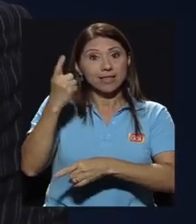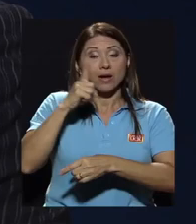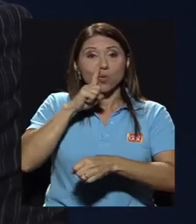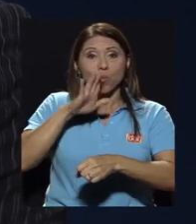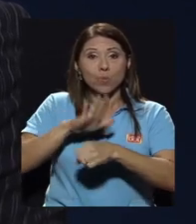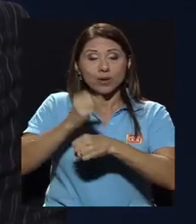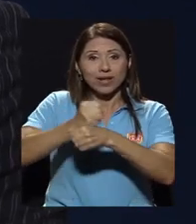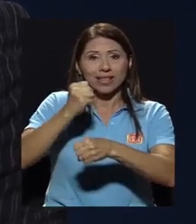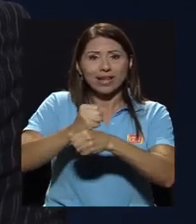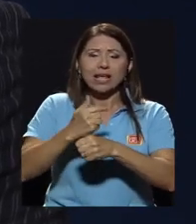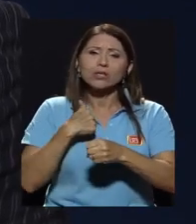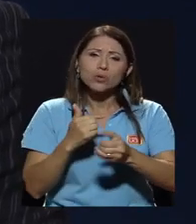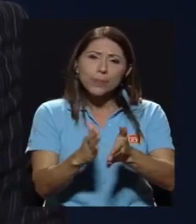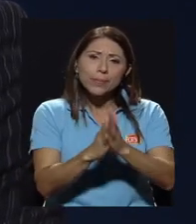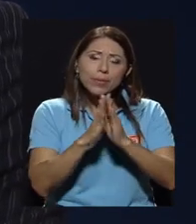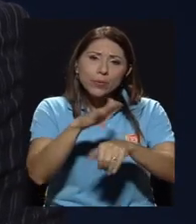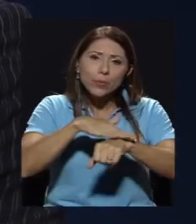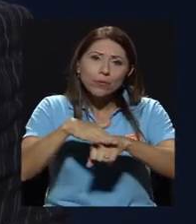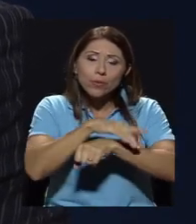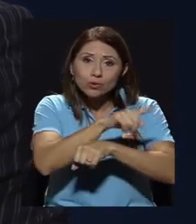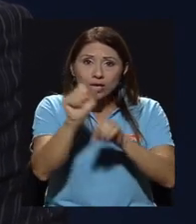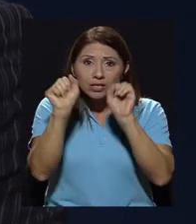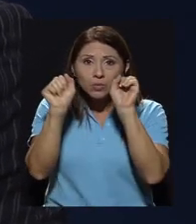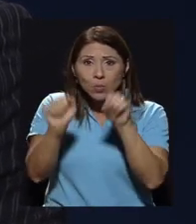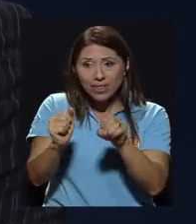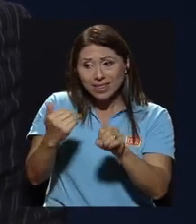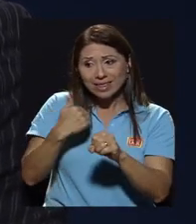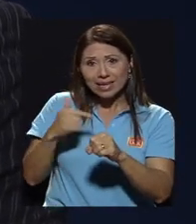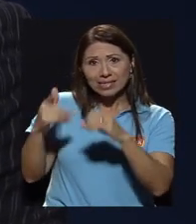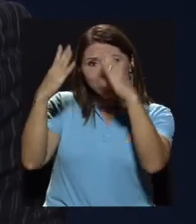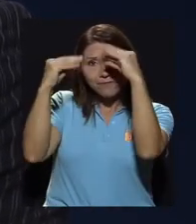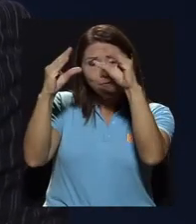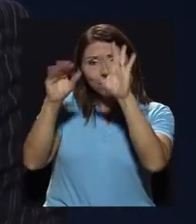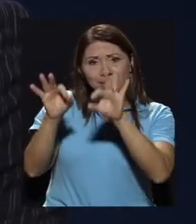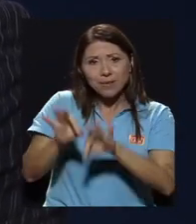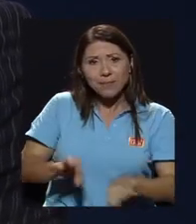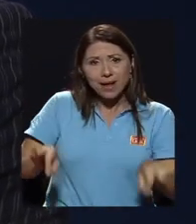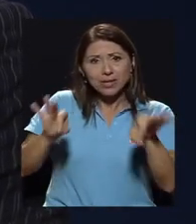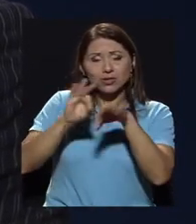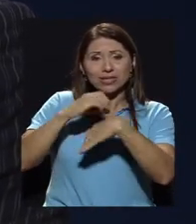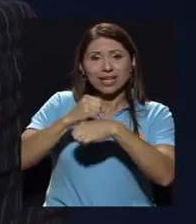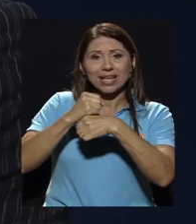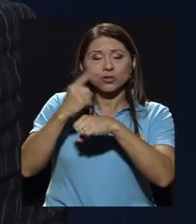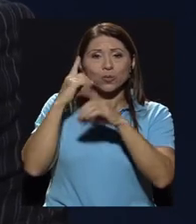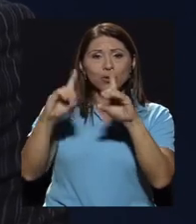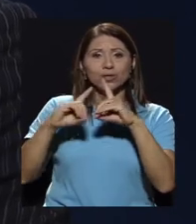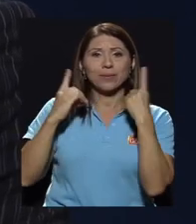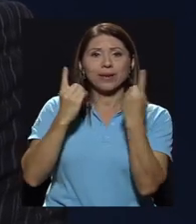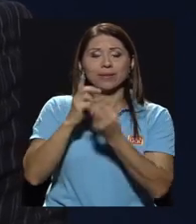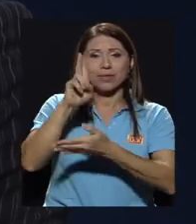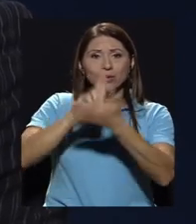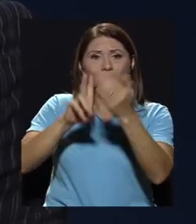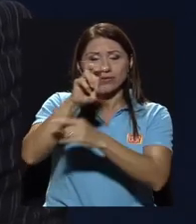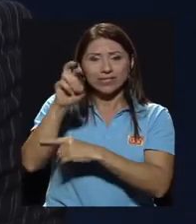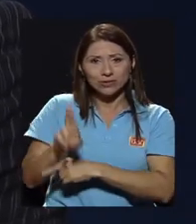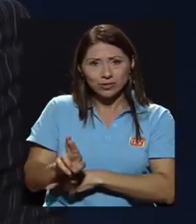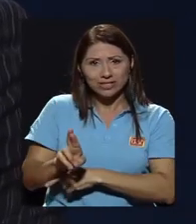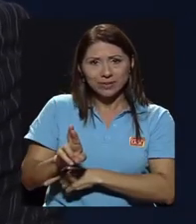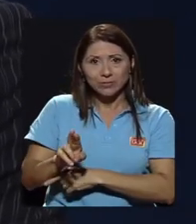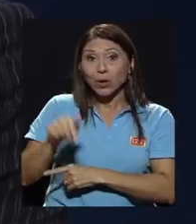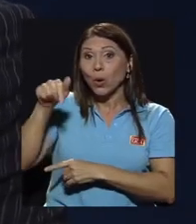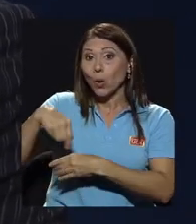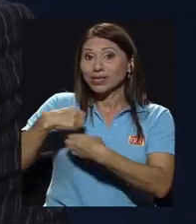yo les pido por favor que puedan tratar de acceder a este informe tan valioso realizado por un departamento de la Universidad de Costa Rica